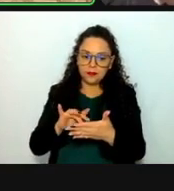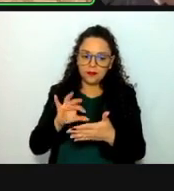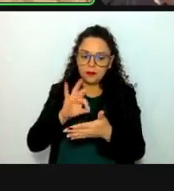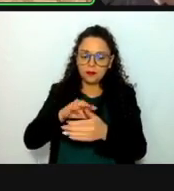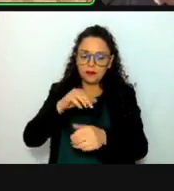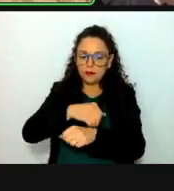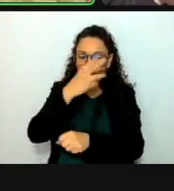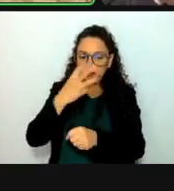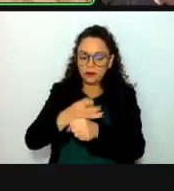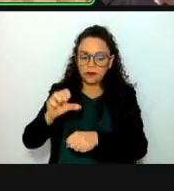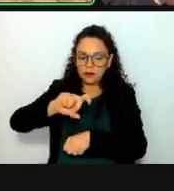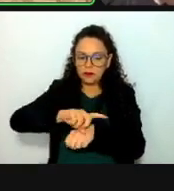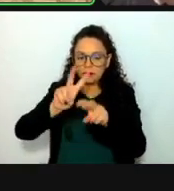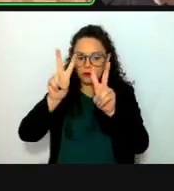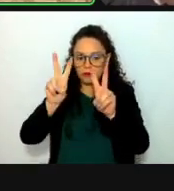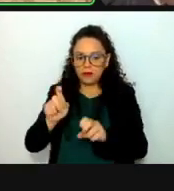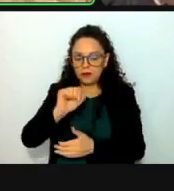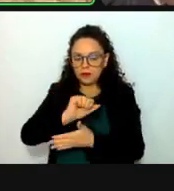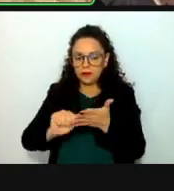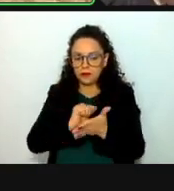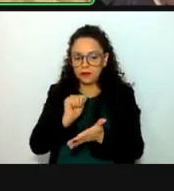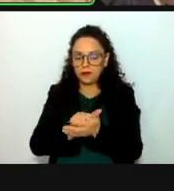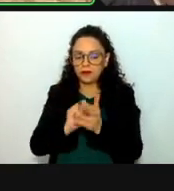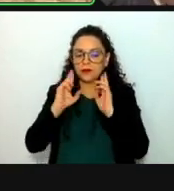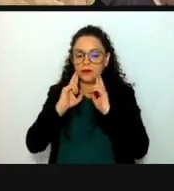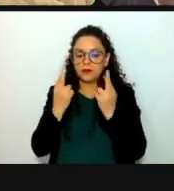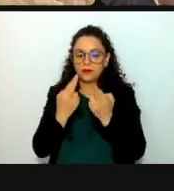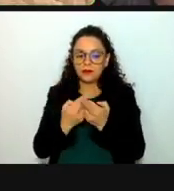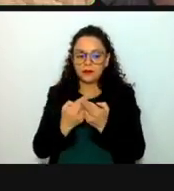acta de la décimo primera sesión ordinaria.